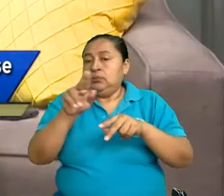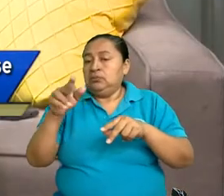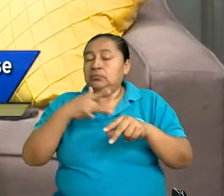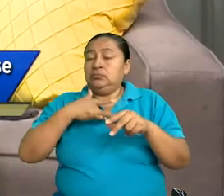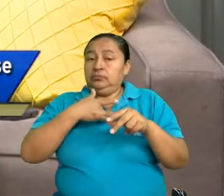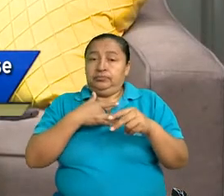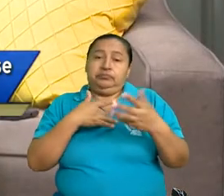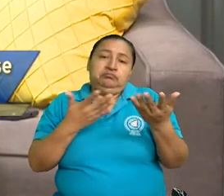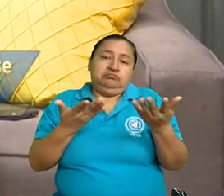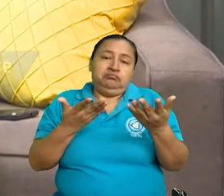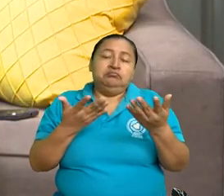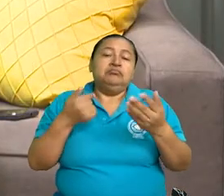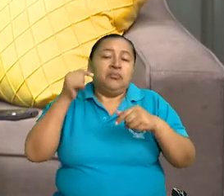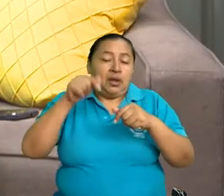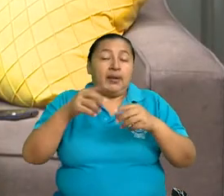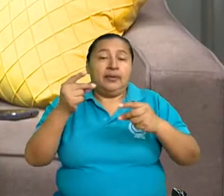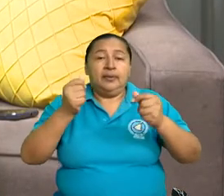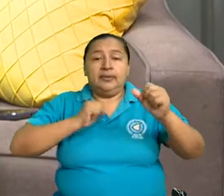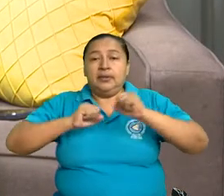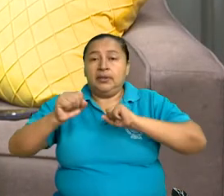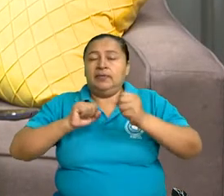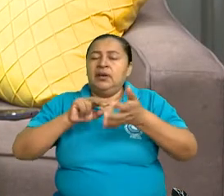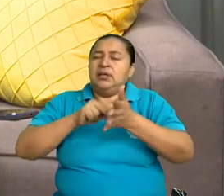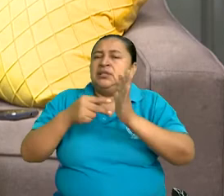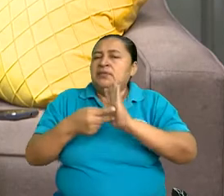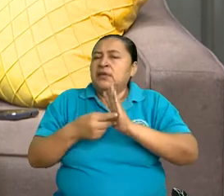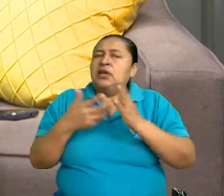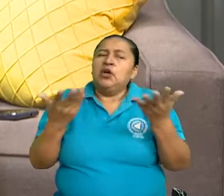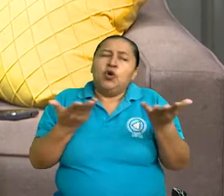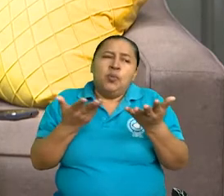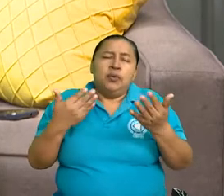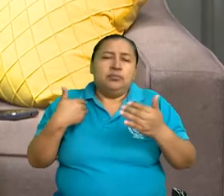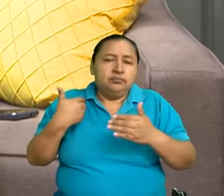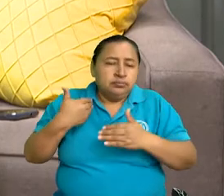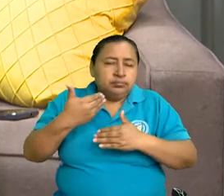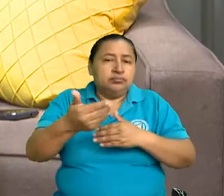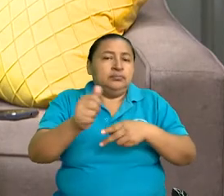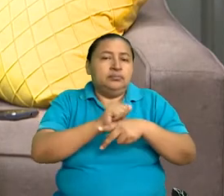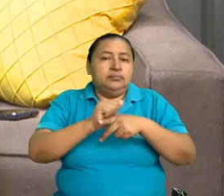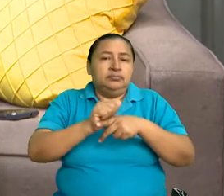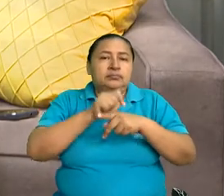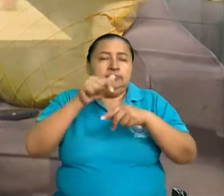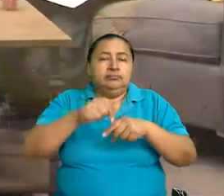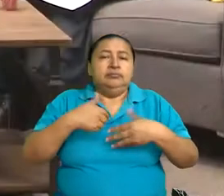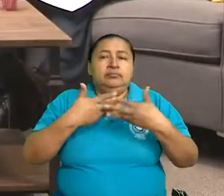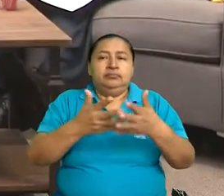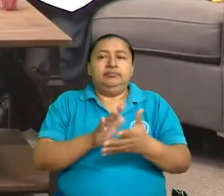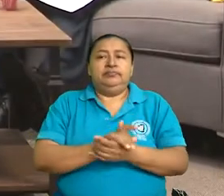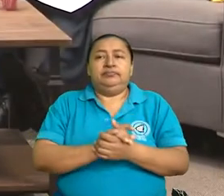de ella, dentro de esta dinámica, ¿qué significa y cómo se enmarca en esa realidad práctica este digesto jurídico?